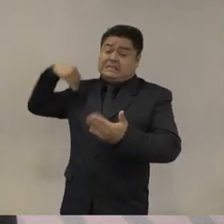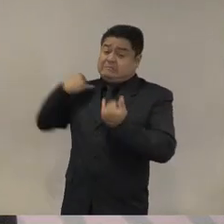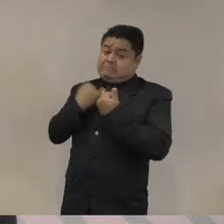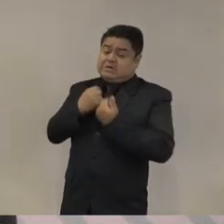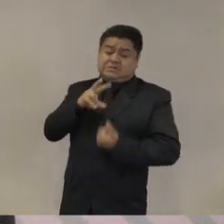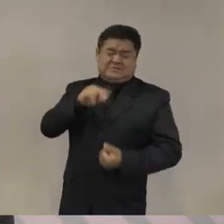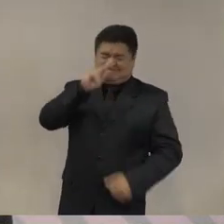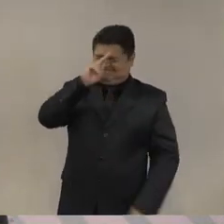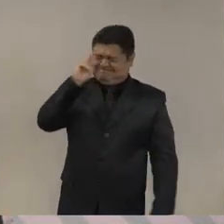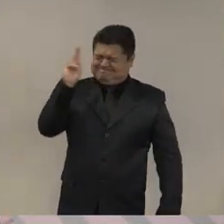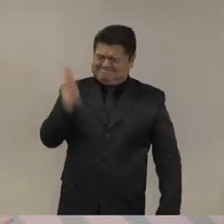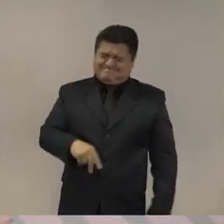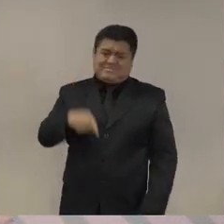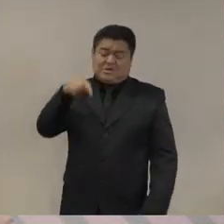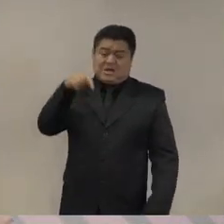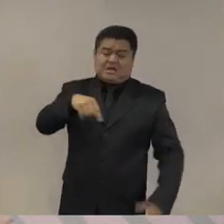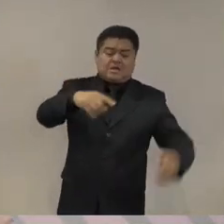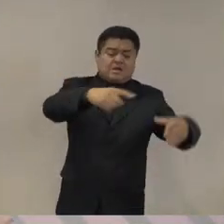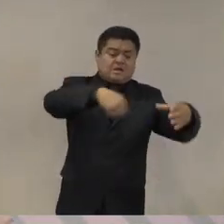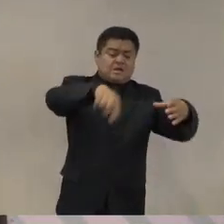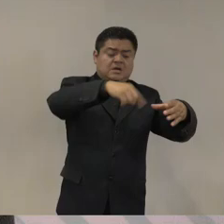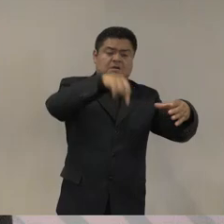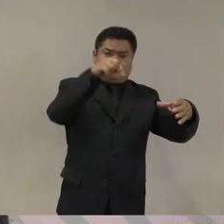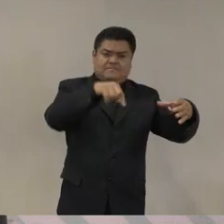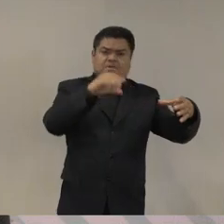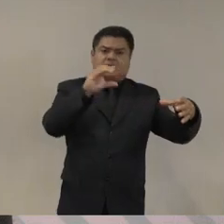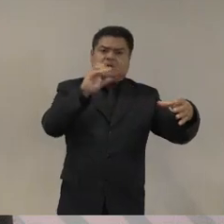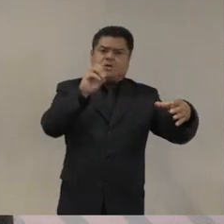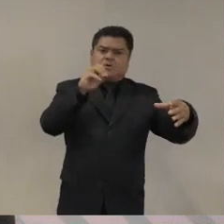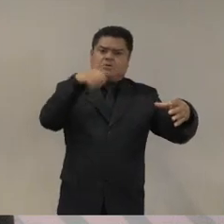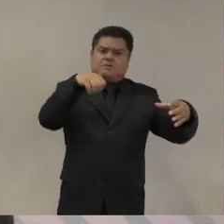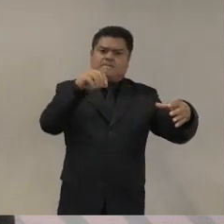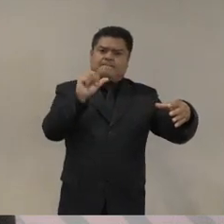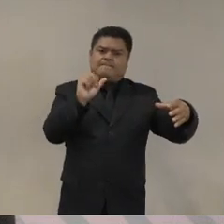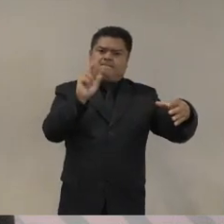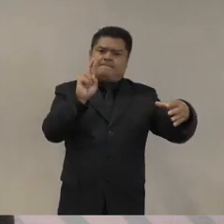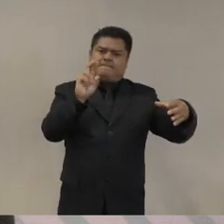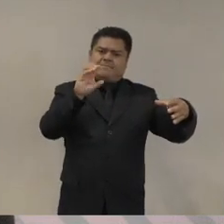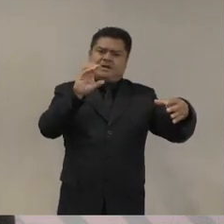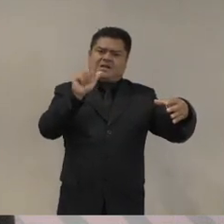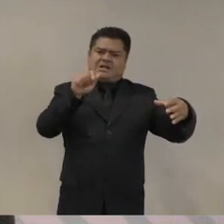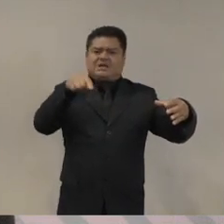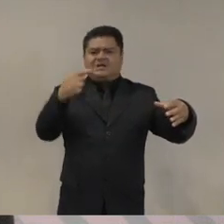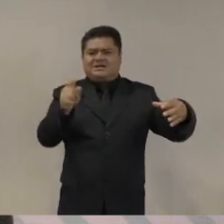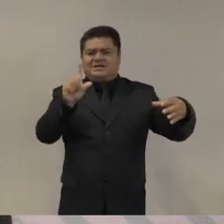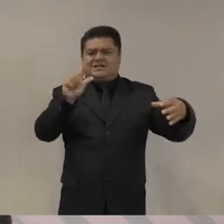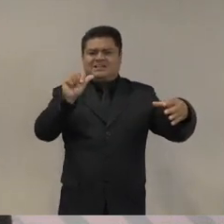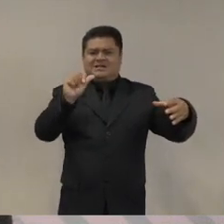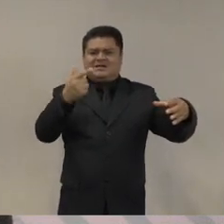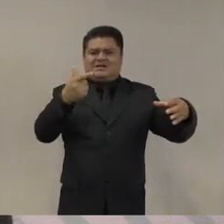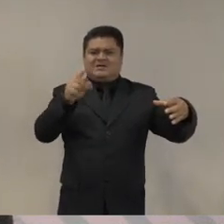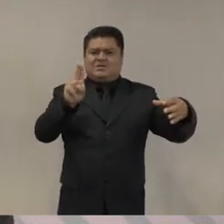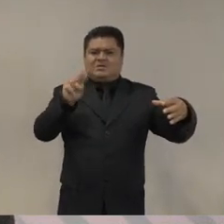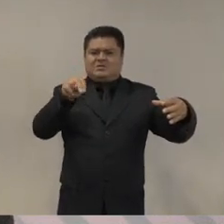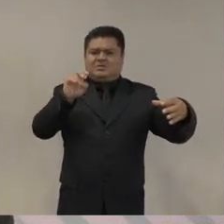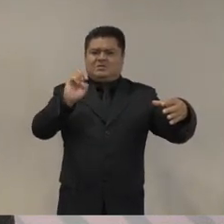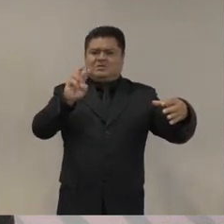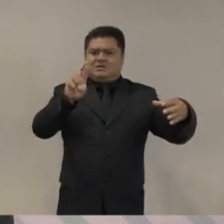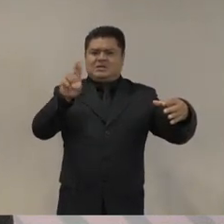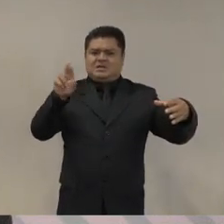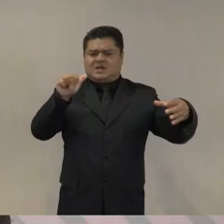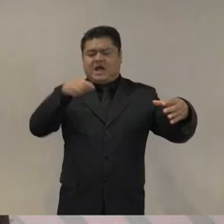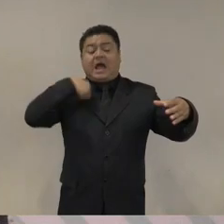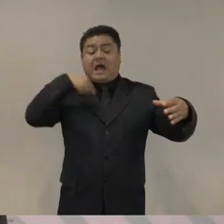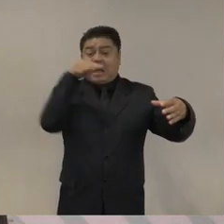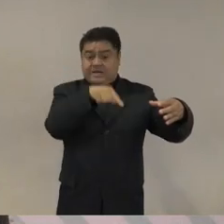contexto nacional como la región más violenta del país pues decidimos junto con un grupo de ciudadanos hacer una intervención